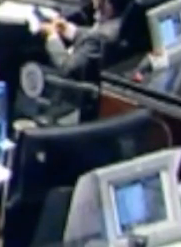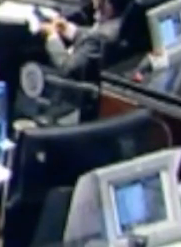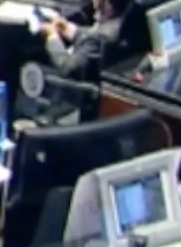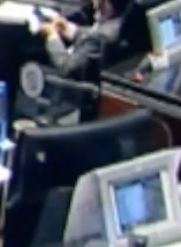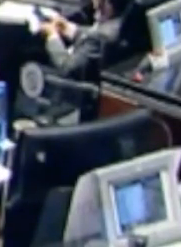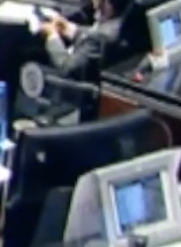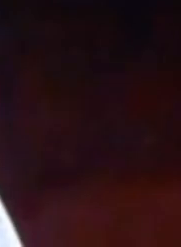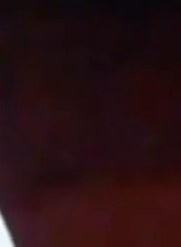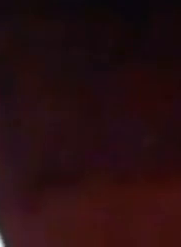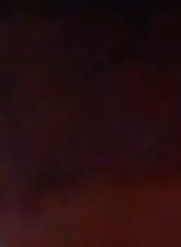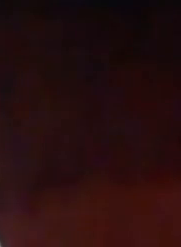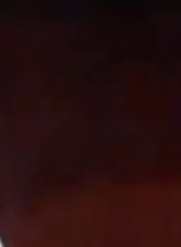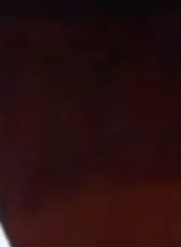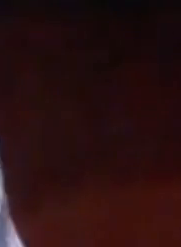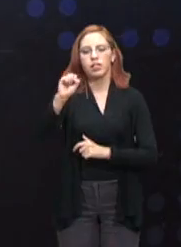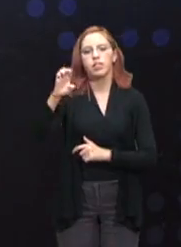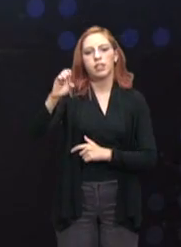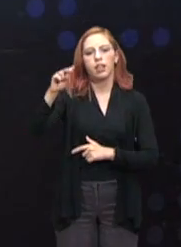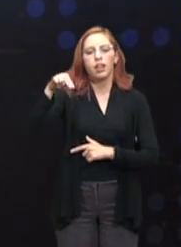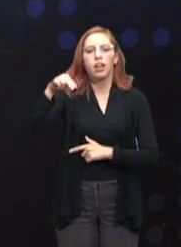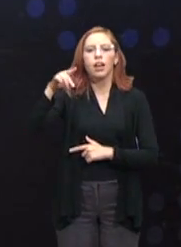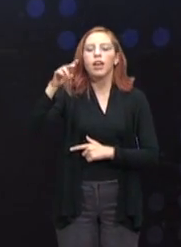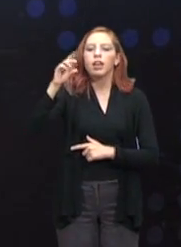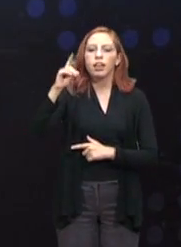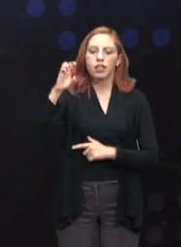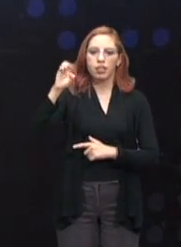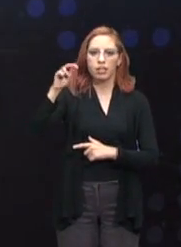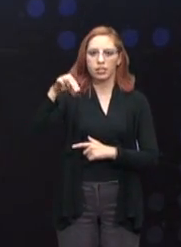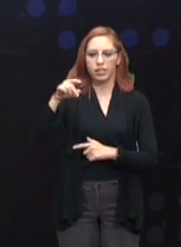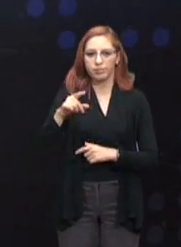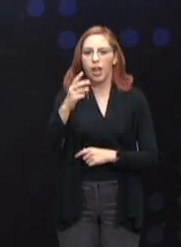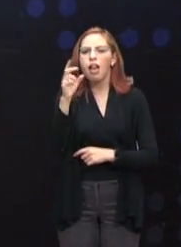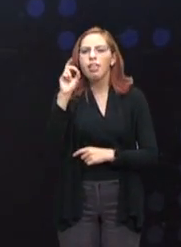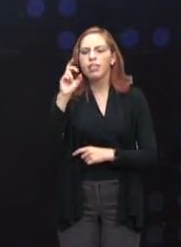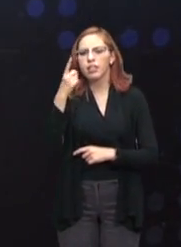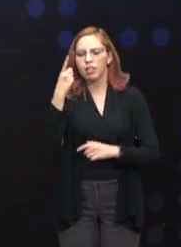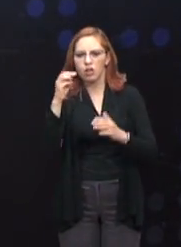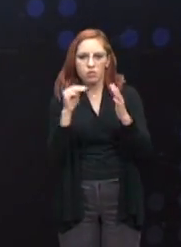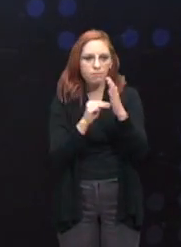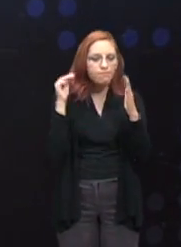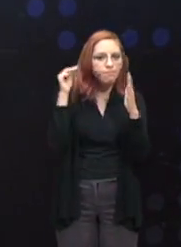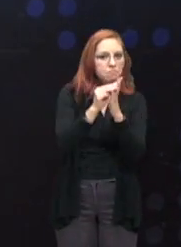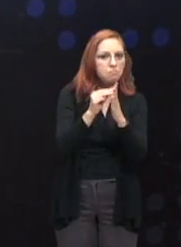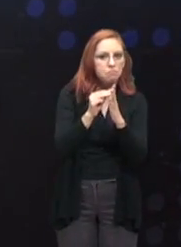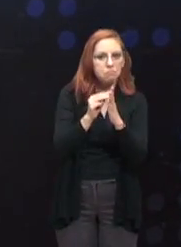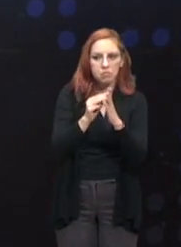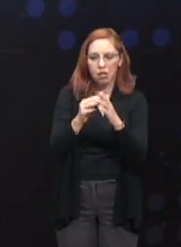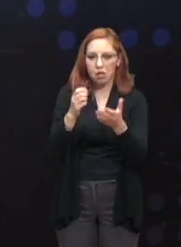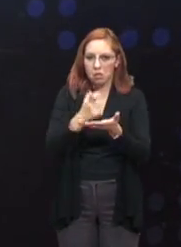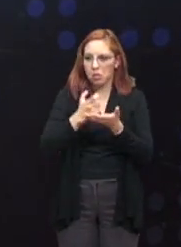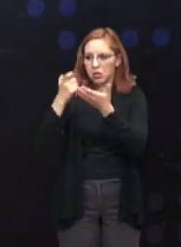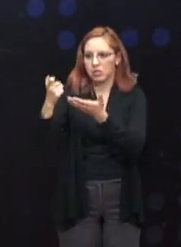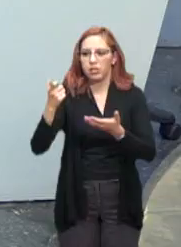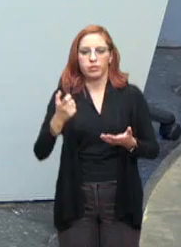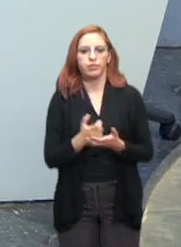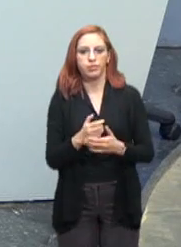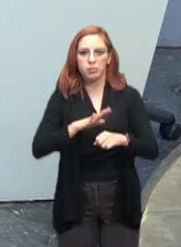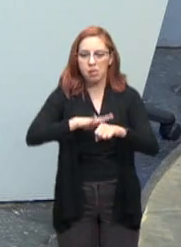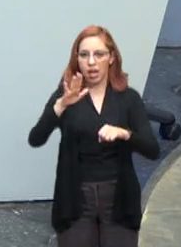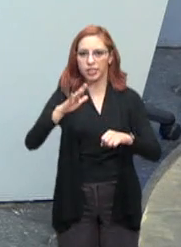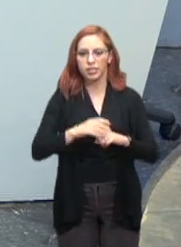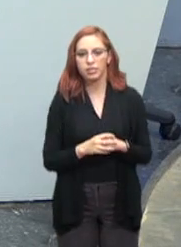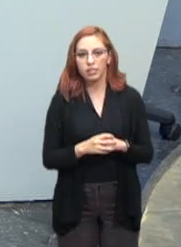Sedena por 31 mil 700 millones de pesos. Ahí el presidente no se metió. En esos